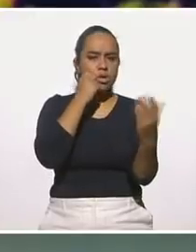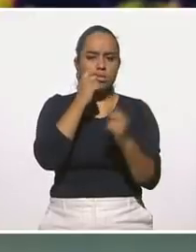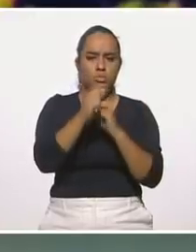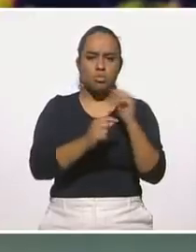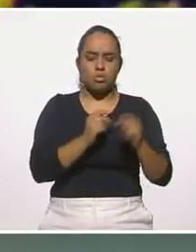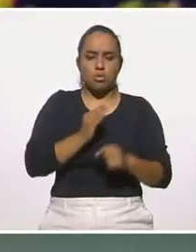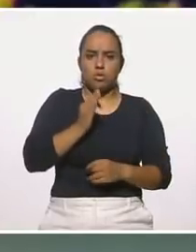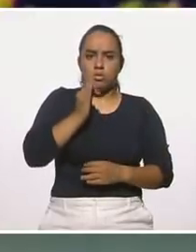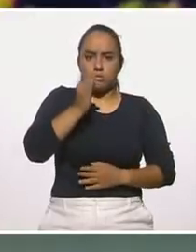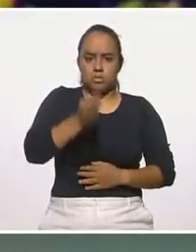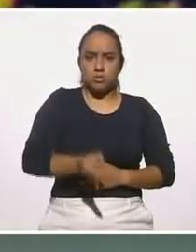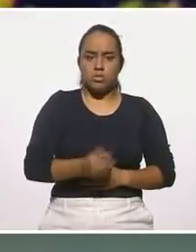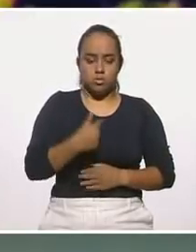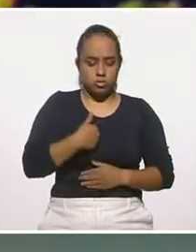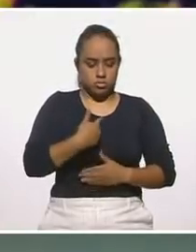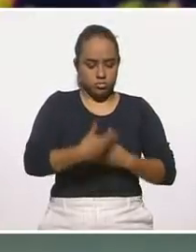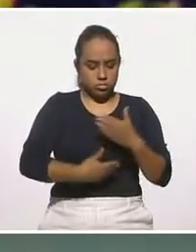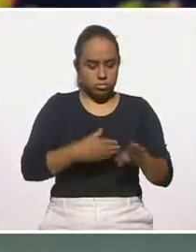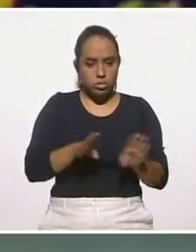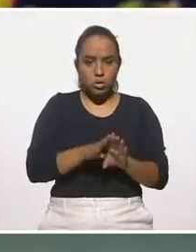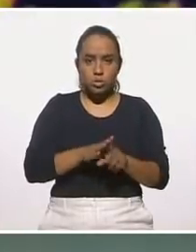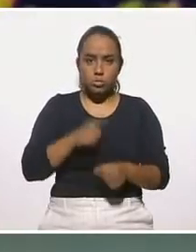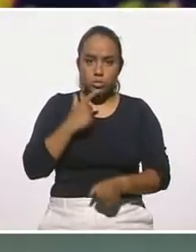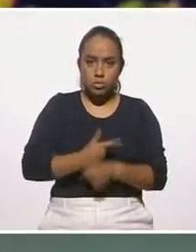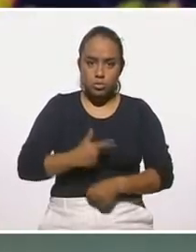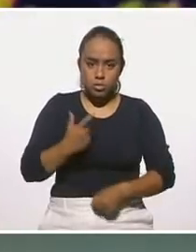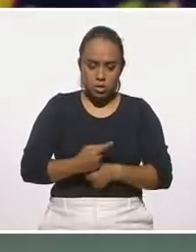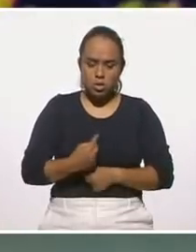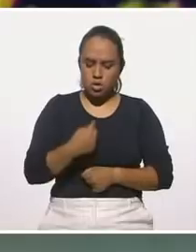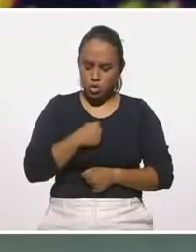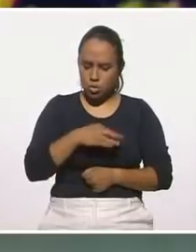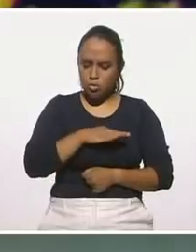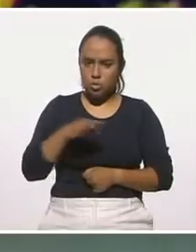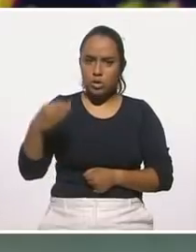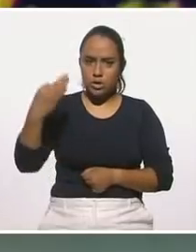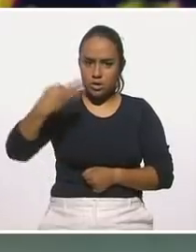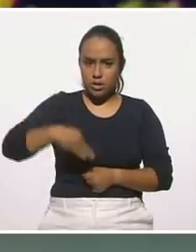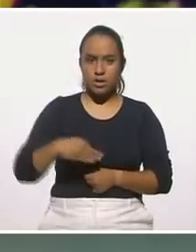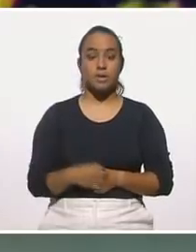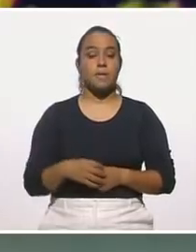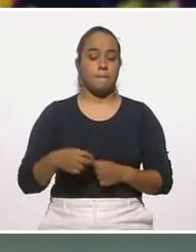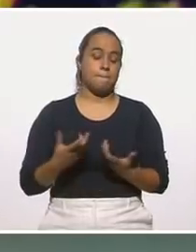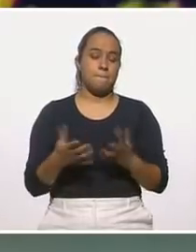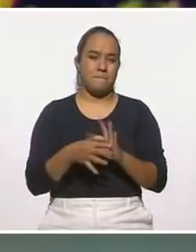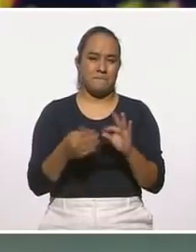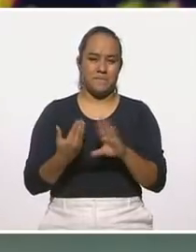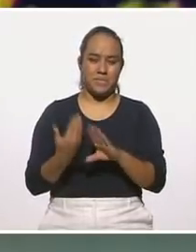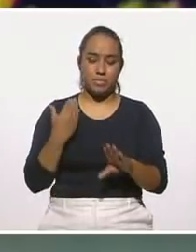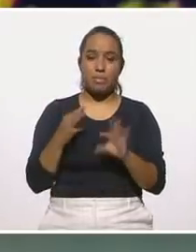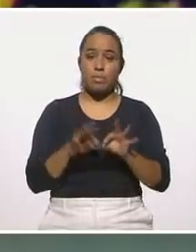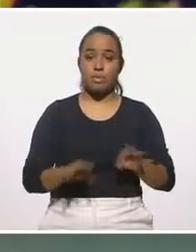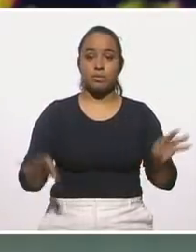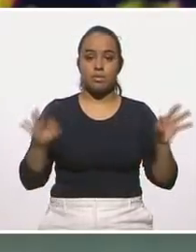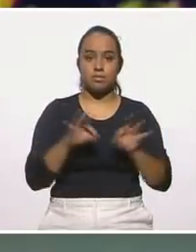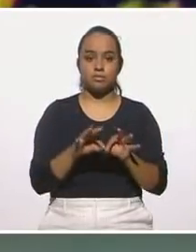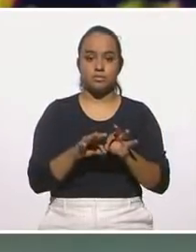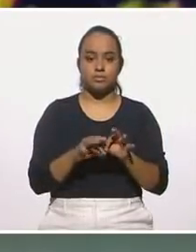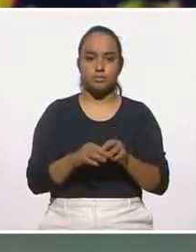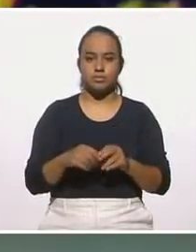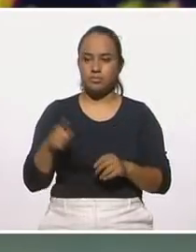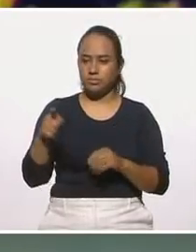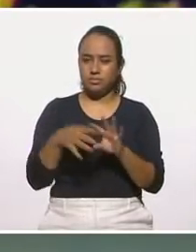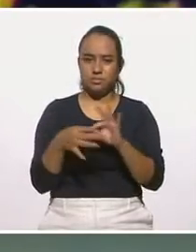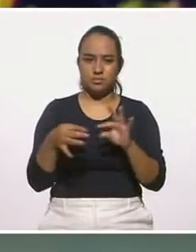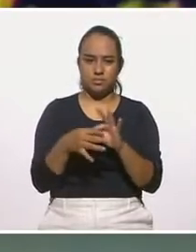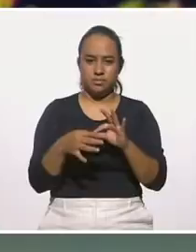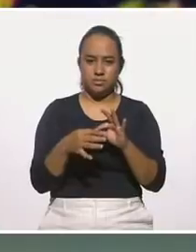ejercicios, empiezas un proceso de descubrir que te puedes aceptar. Por eso yo les decía que es muy importante, y voy muy en la línea de lo que